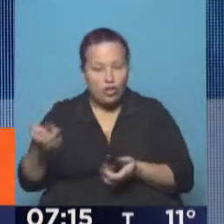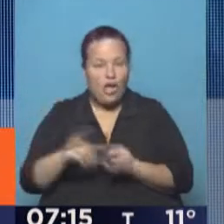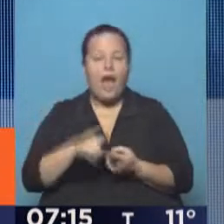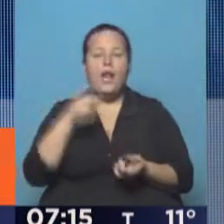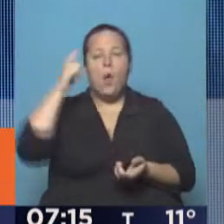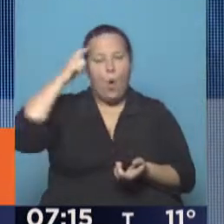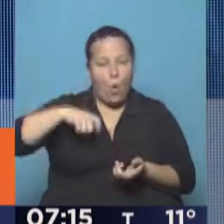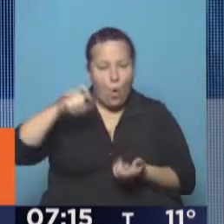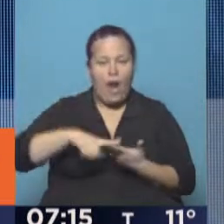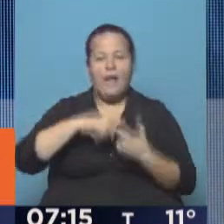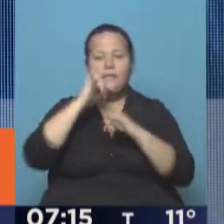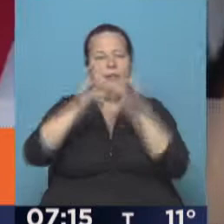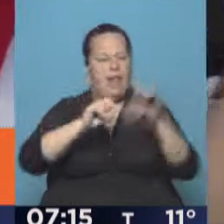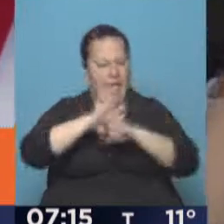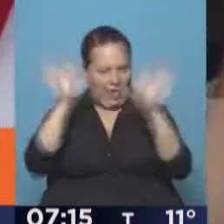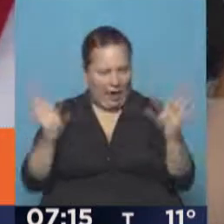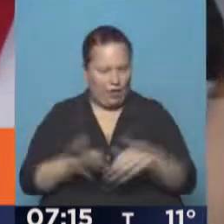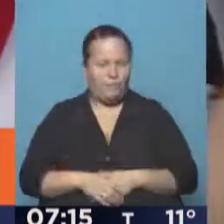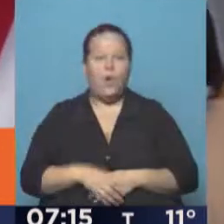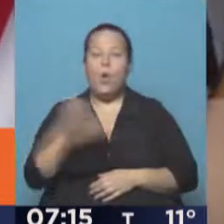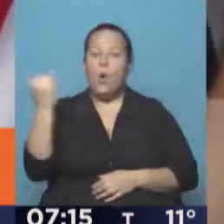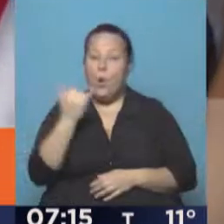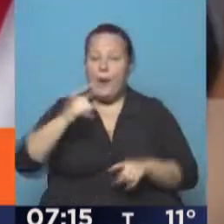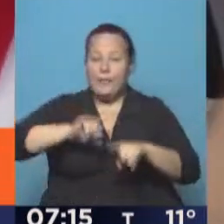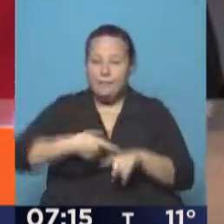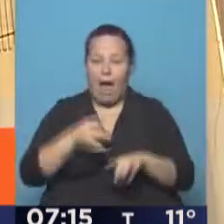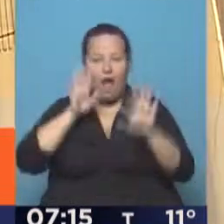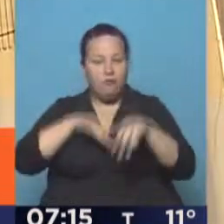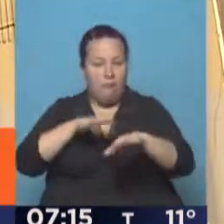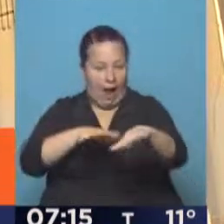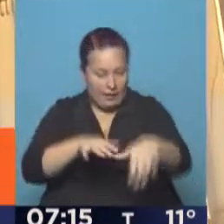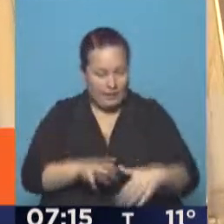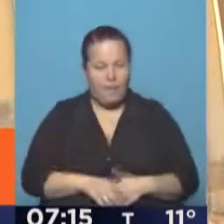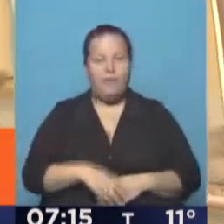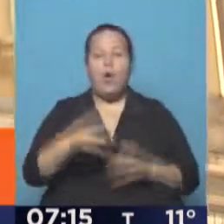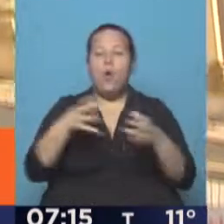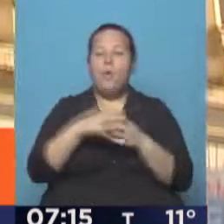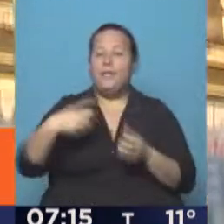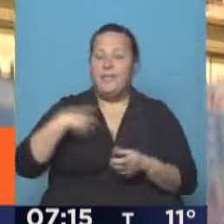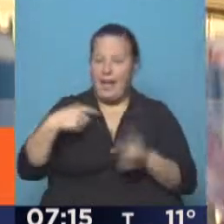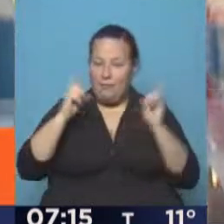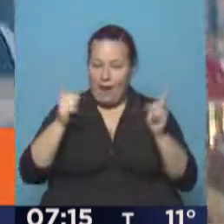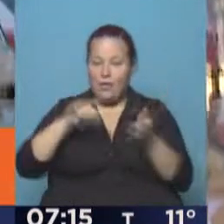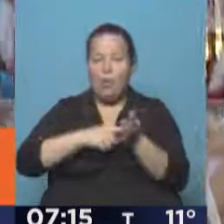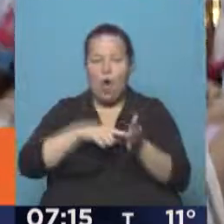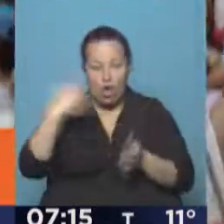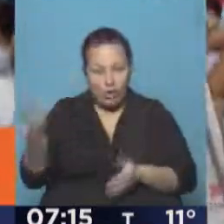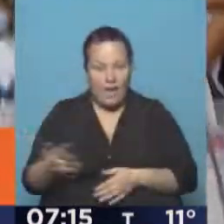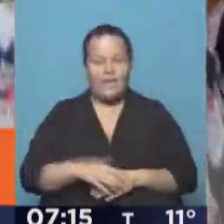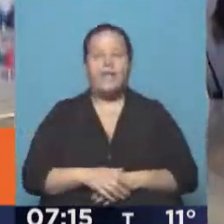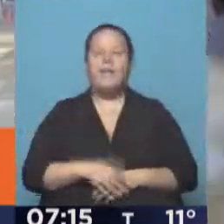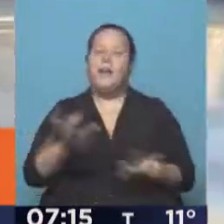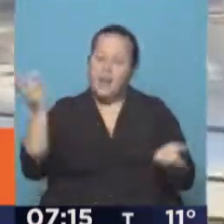judiciales, aquí los detalles. Jueves de paro y movilizaciones. El Frente Gremial Docente de la provincia de Buenos Aires